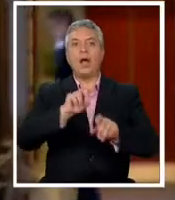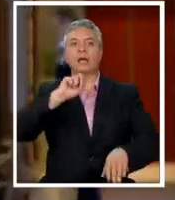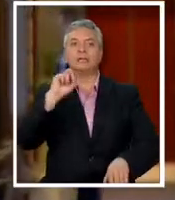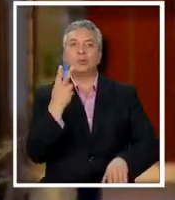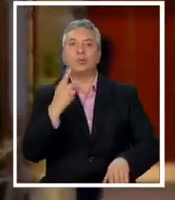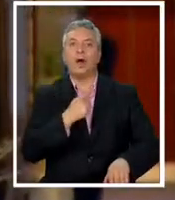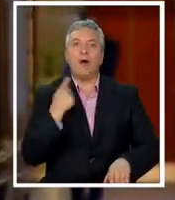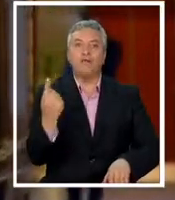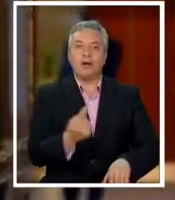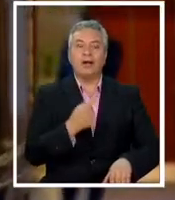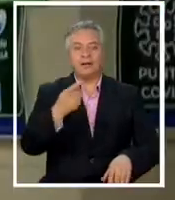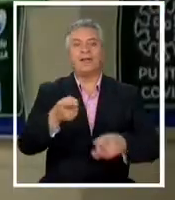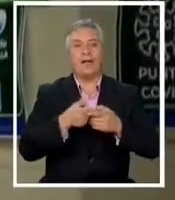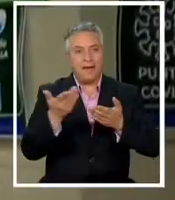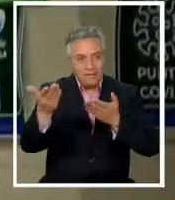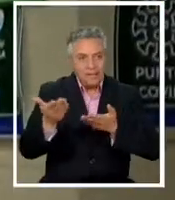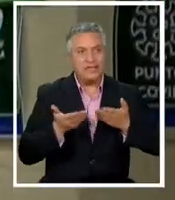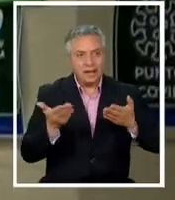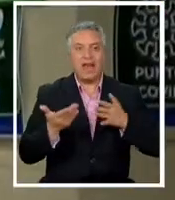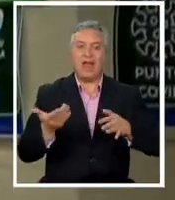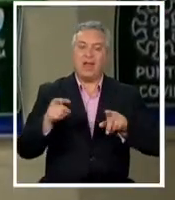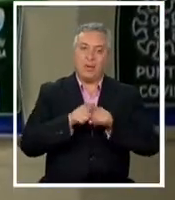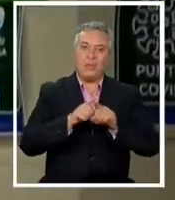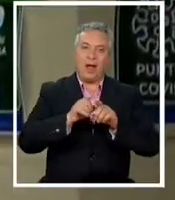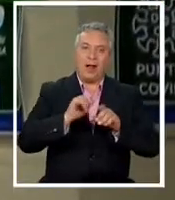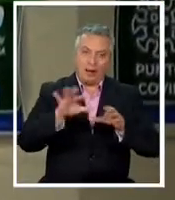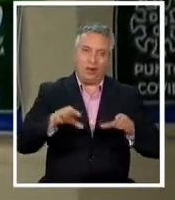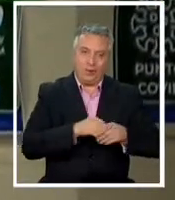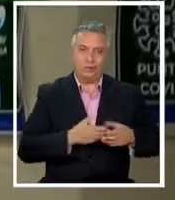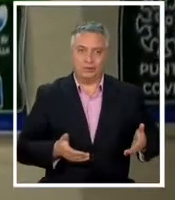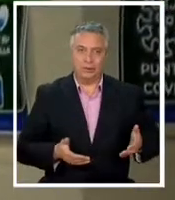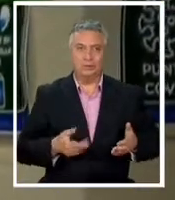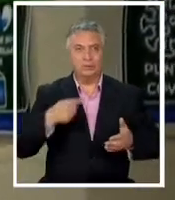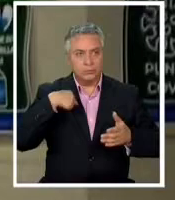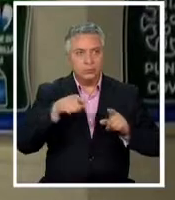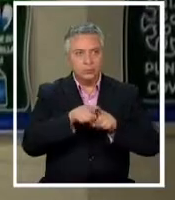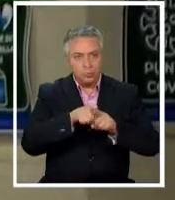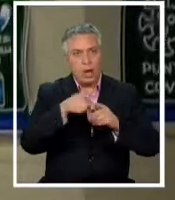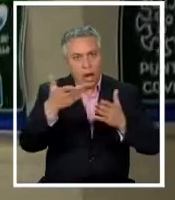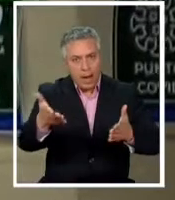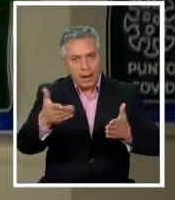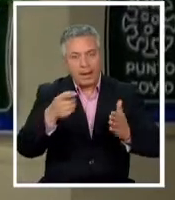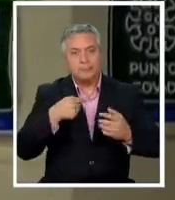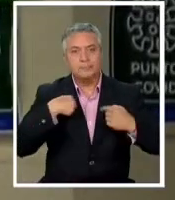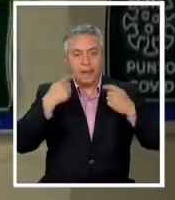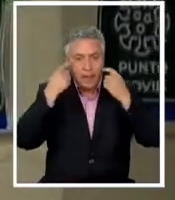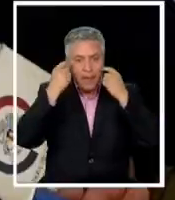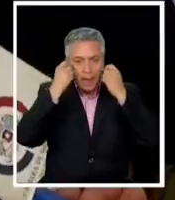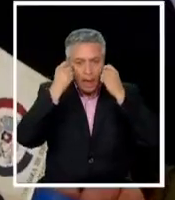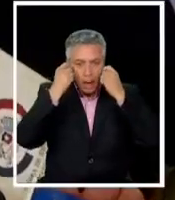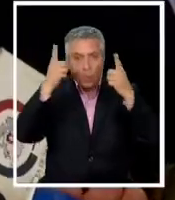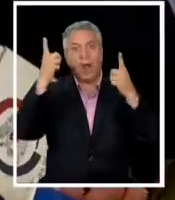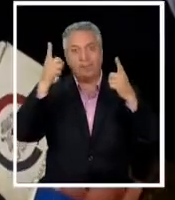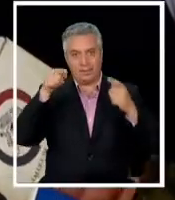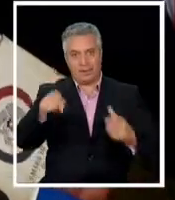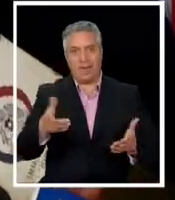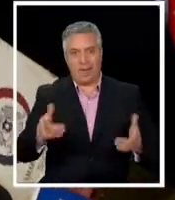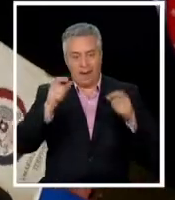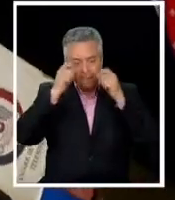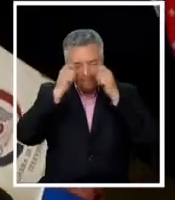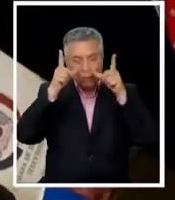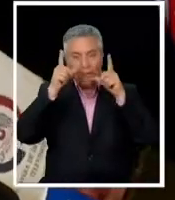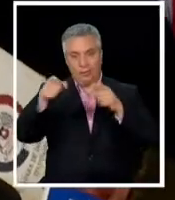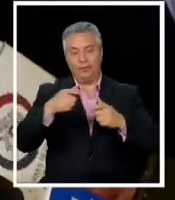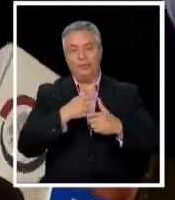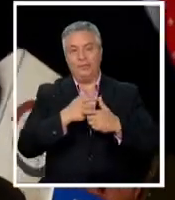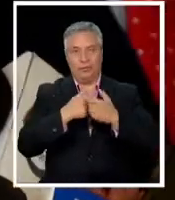que invita, que incluye... Yo creo que más que una cuenta pública yo espero que sea un darse cuenta por parte del presidente Boric. Demostrarle al país que en